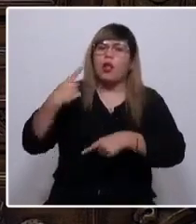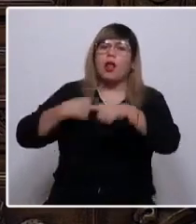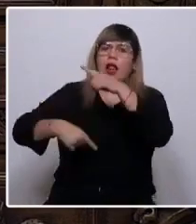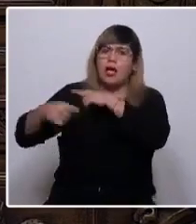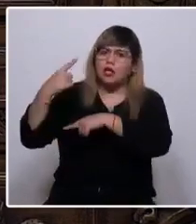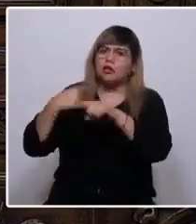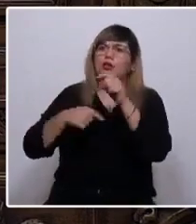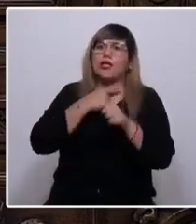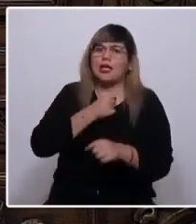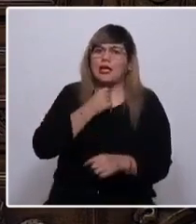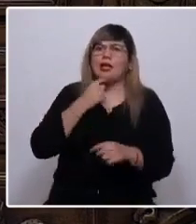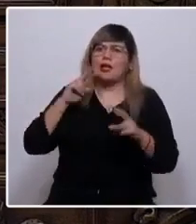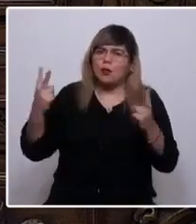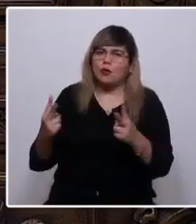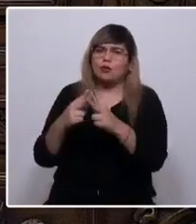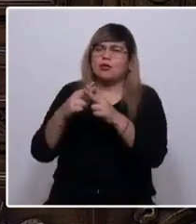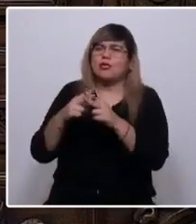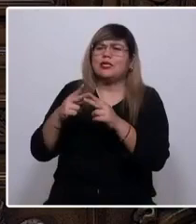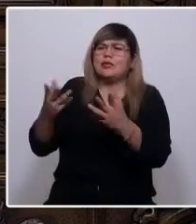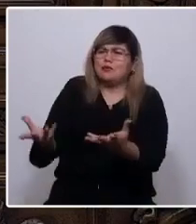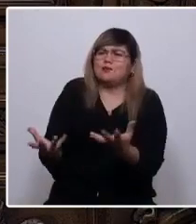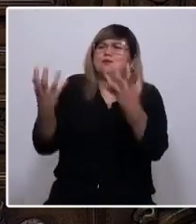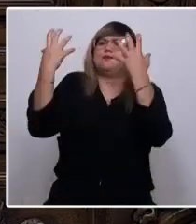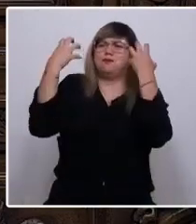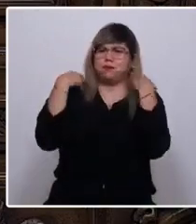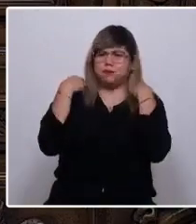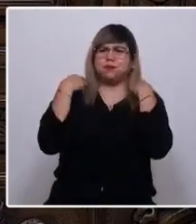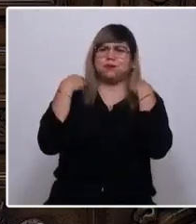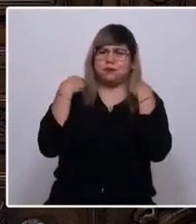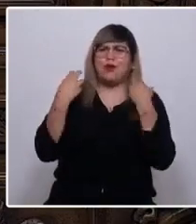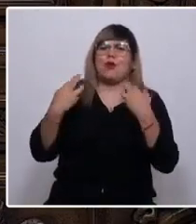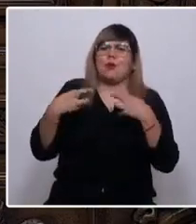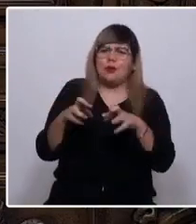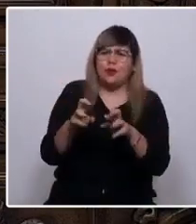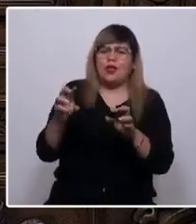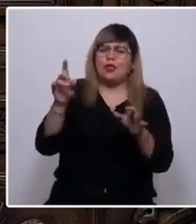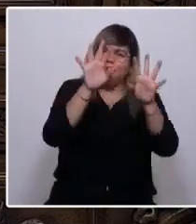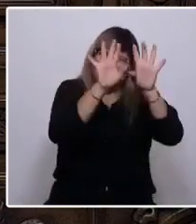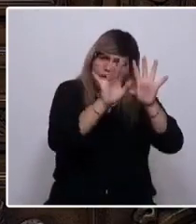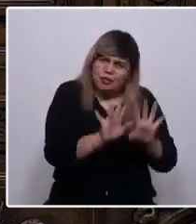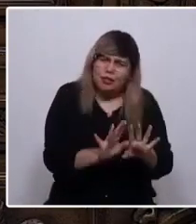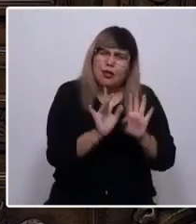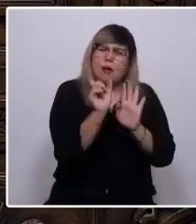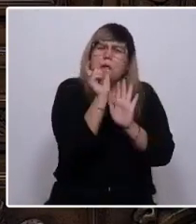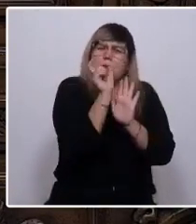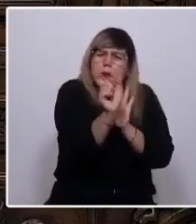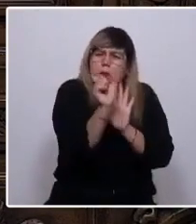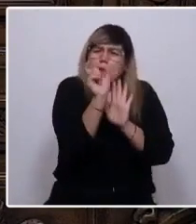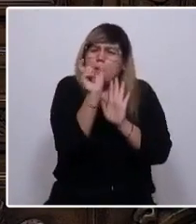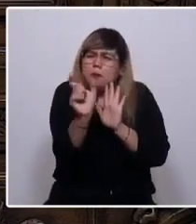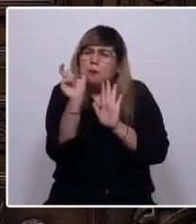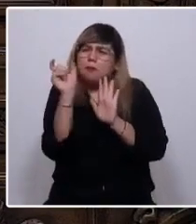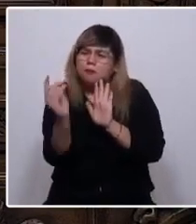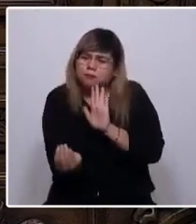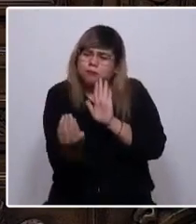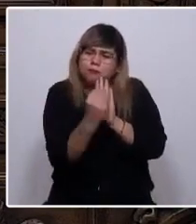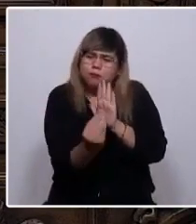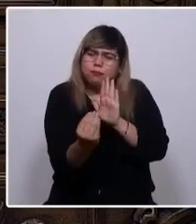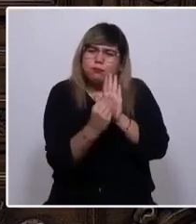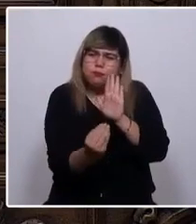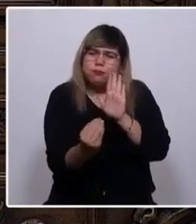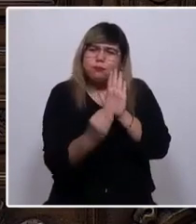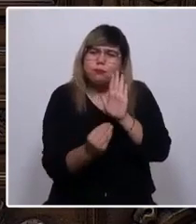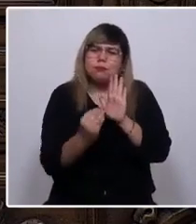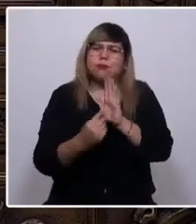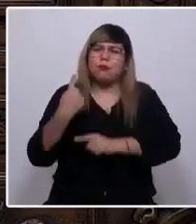construir. Tomémosla, tomemos la oportunidad de redactar palabra por palabra una historia más justa.